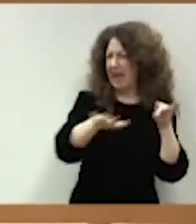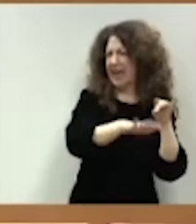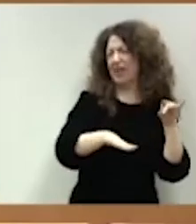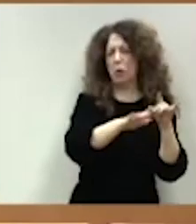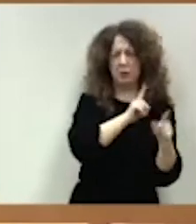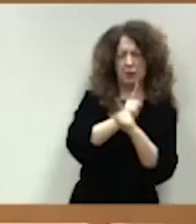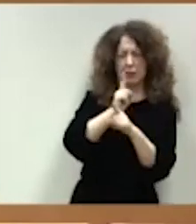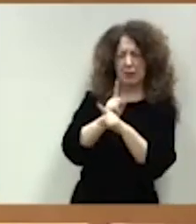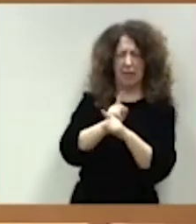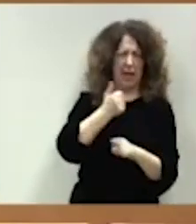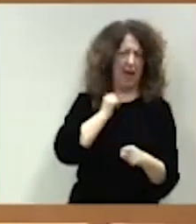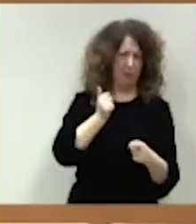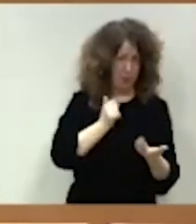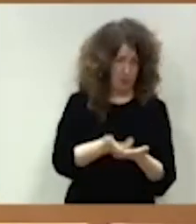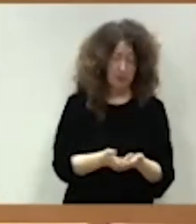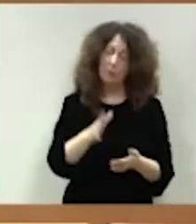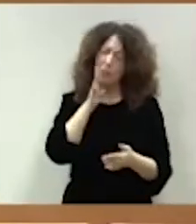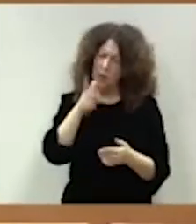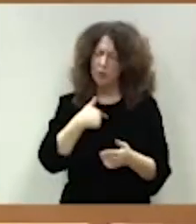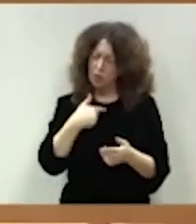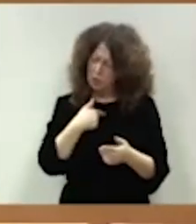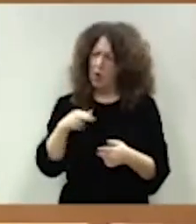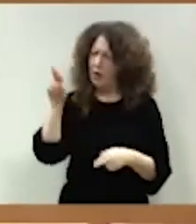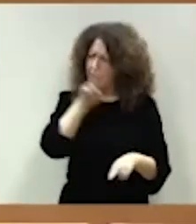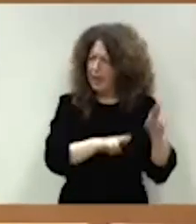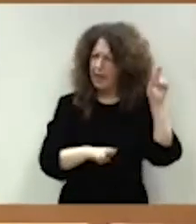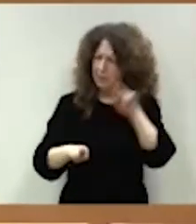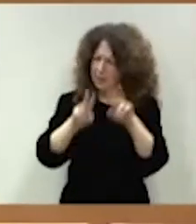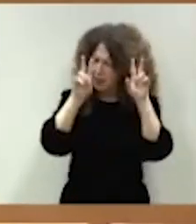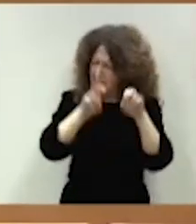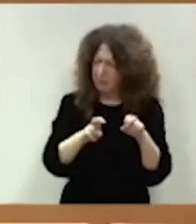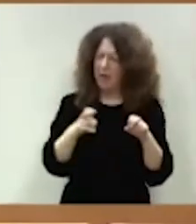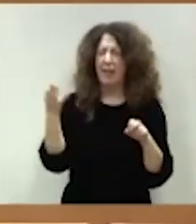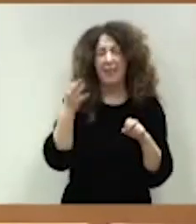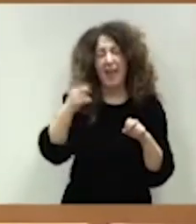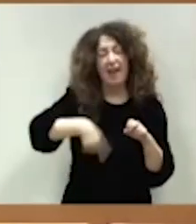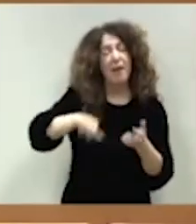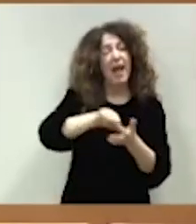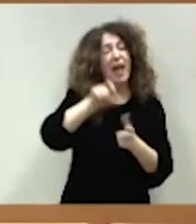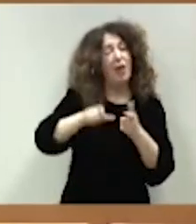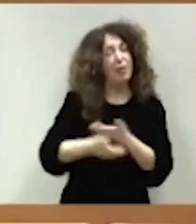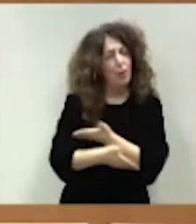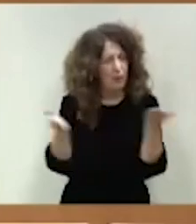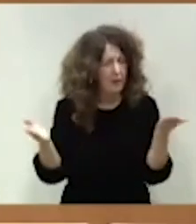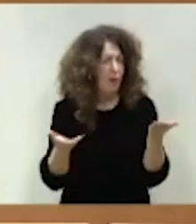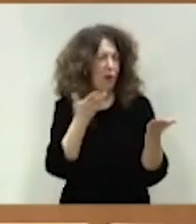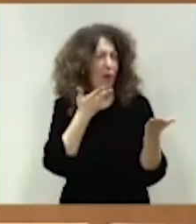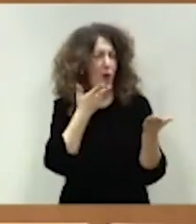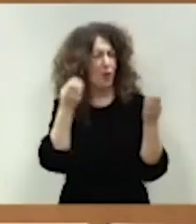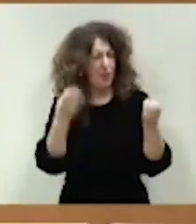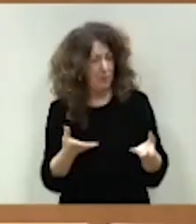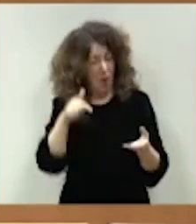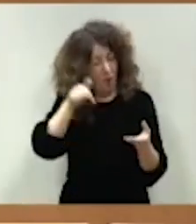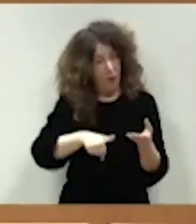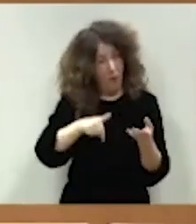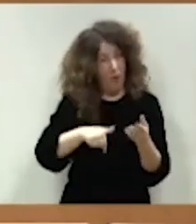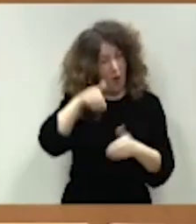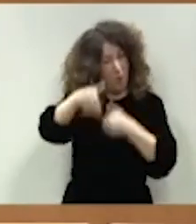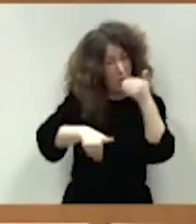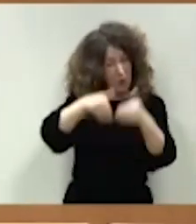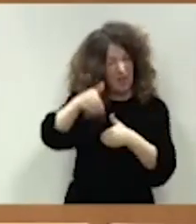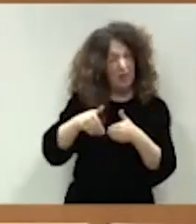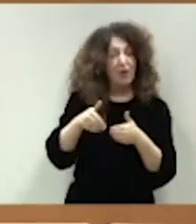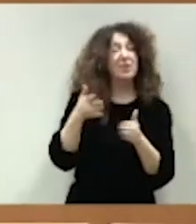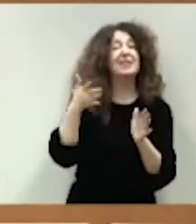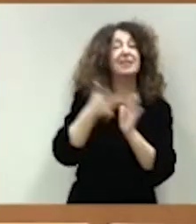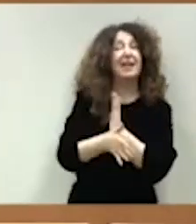intervención insistir en esta idea porque creo que es necesario que la ciudadanía conozca que lo que hoy se vota aquí es permitir